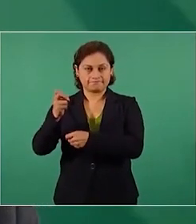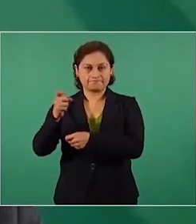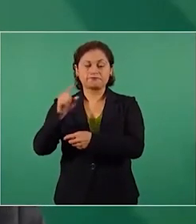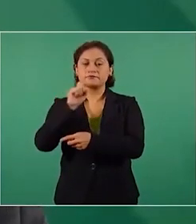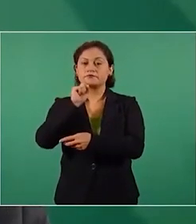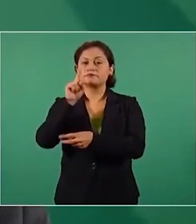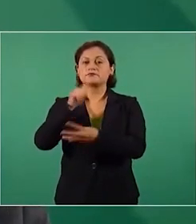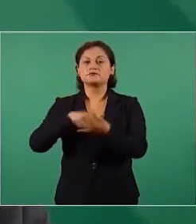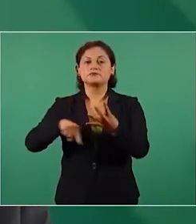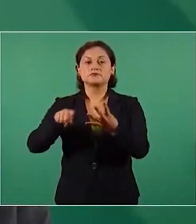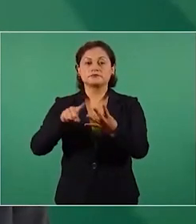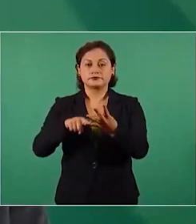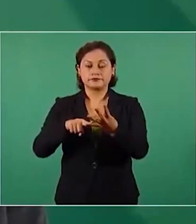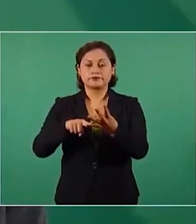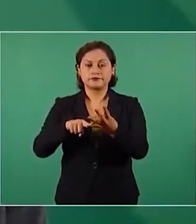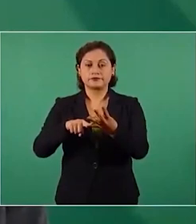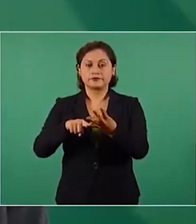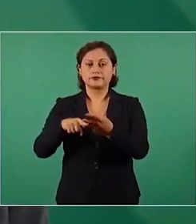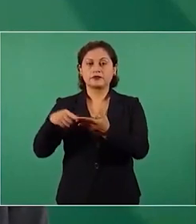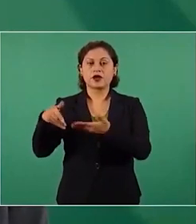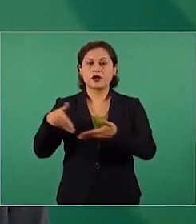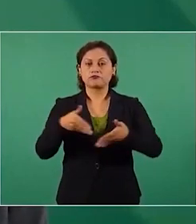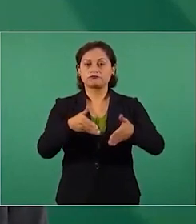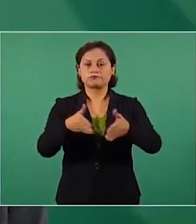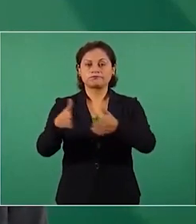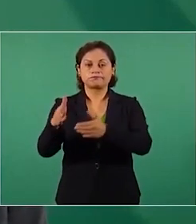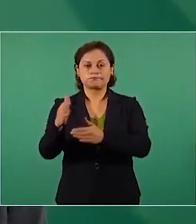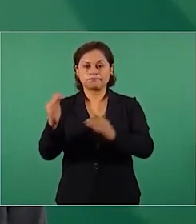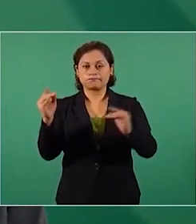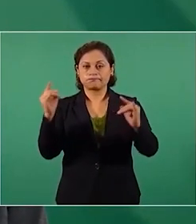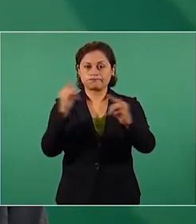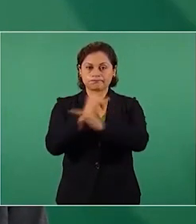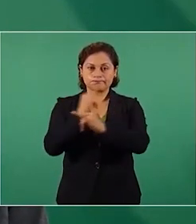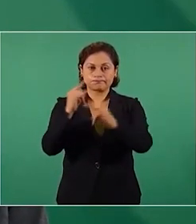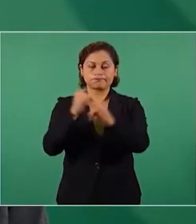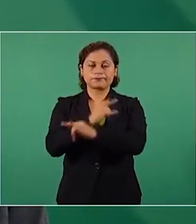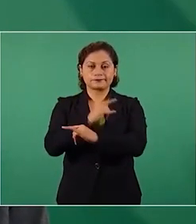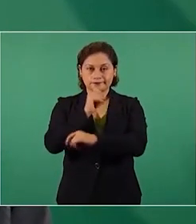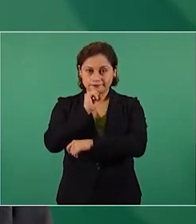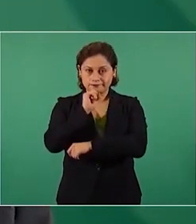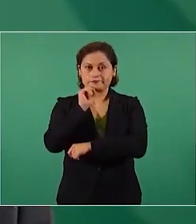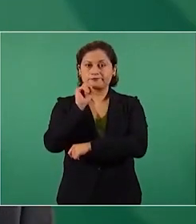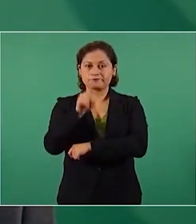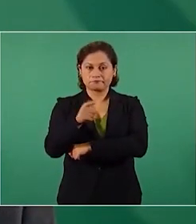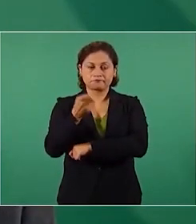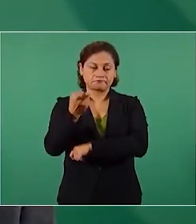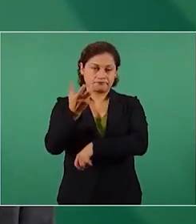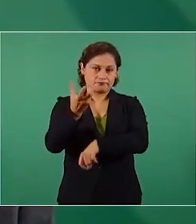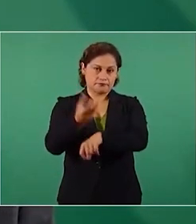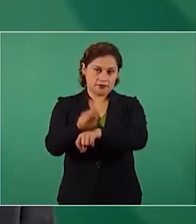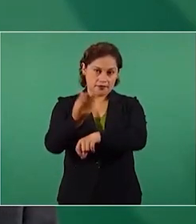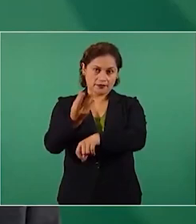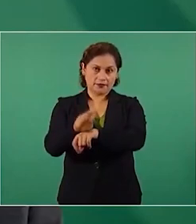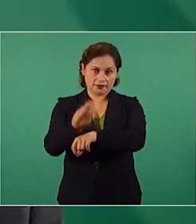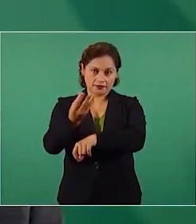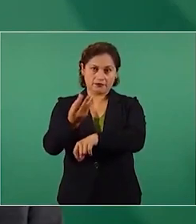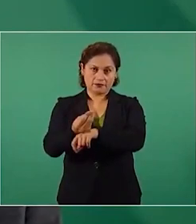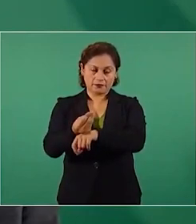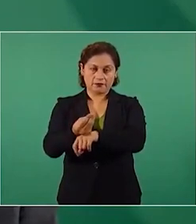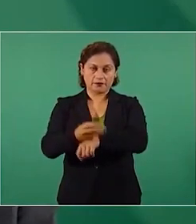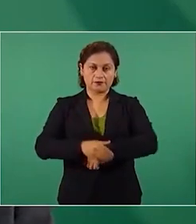las carreteras, mantenimiento de